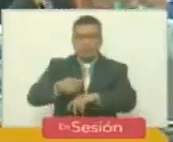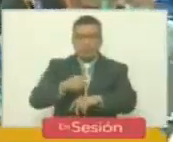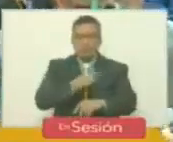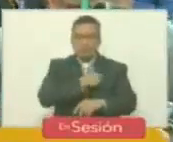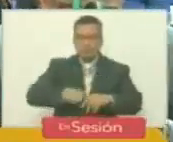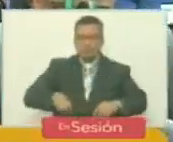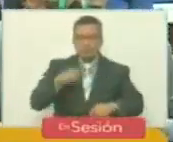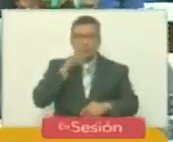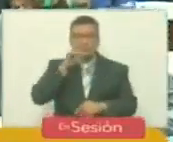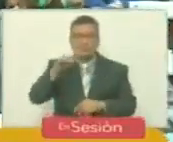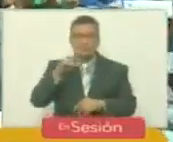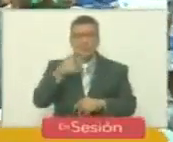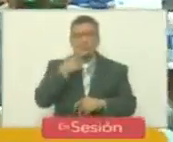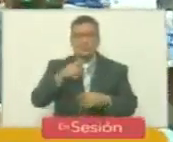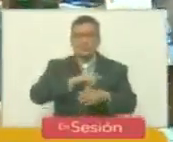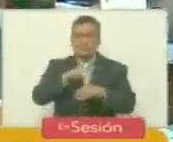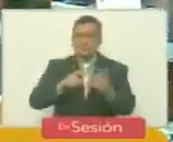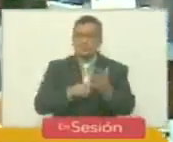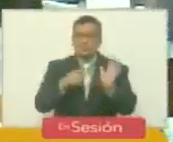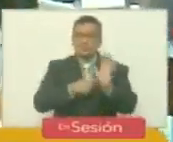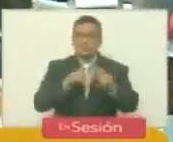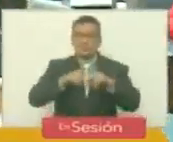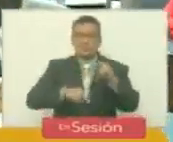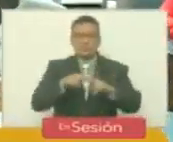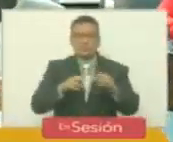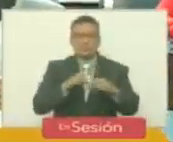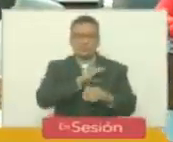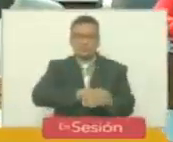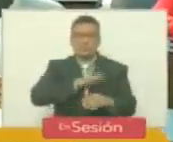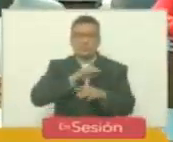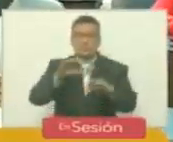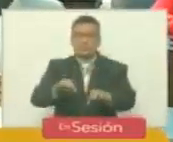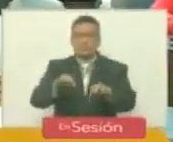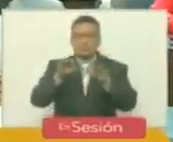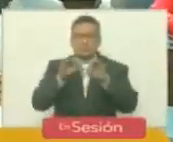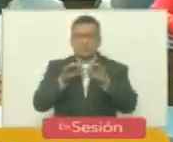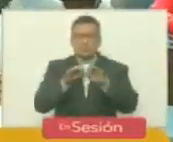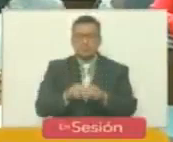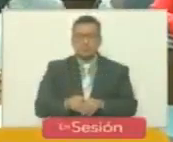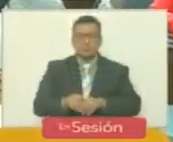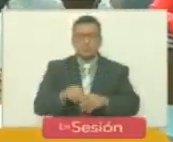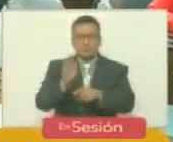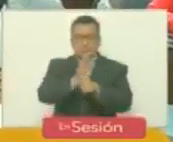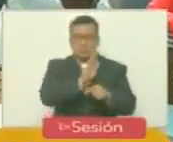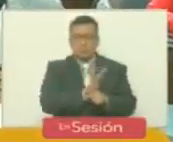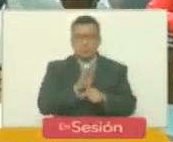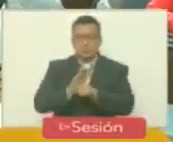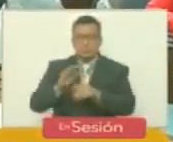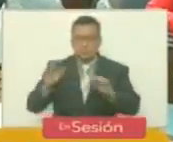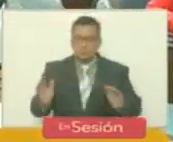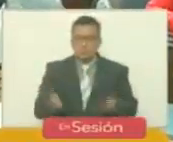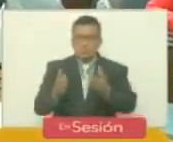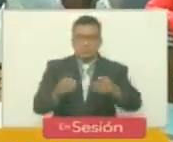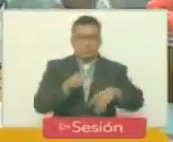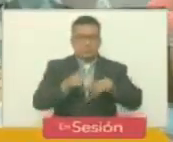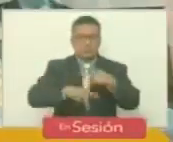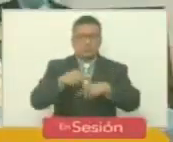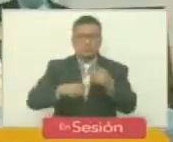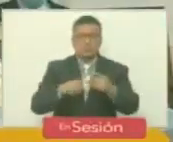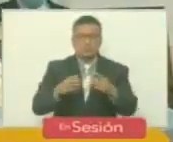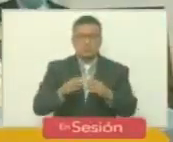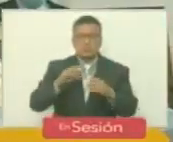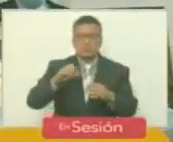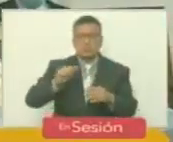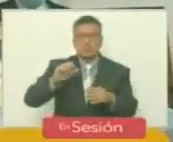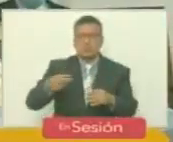el presidente informó a la plenaria la conformación de la Comisión Especial para la protección y promoción de la producción del